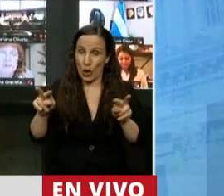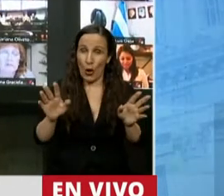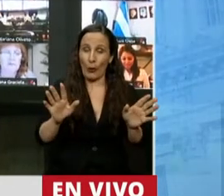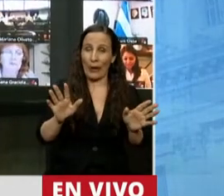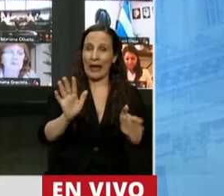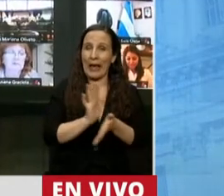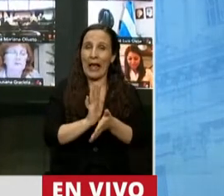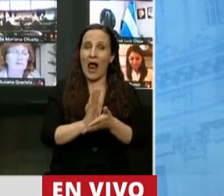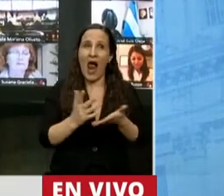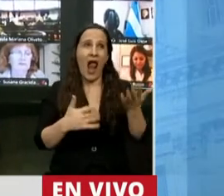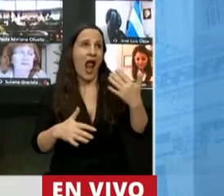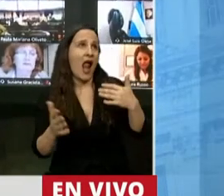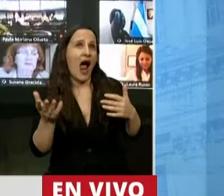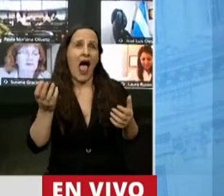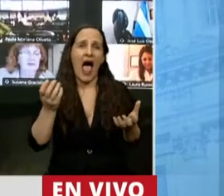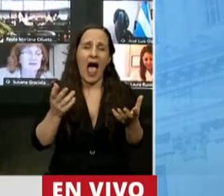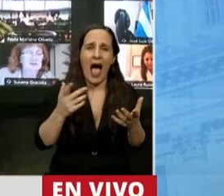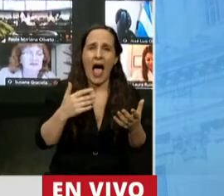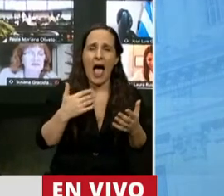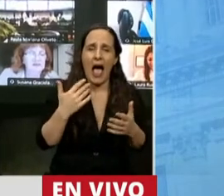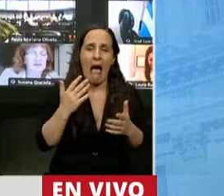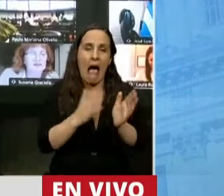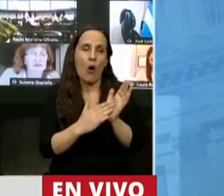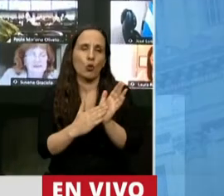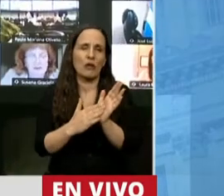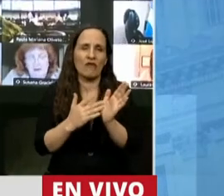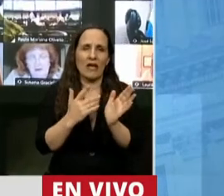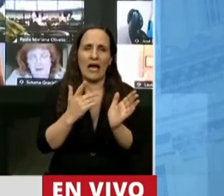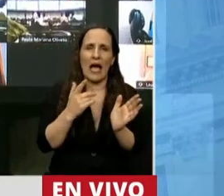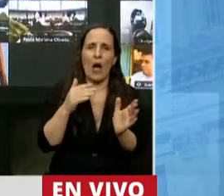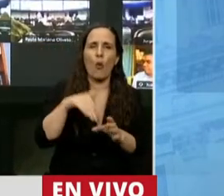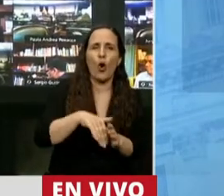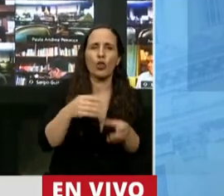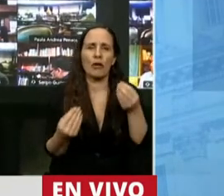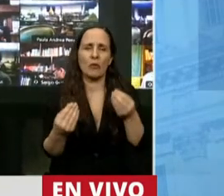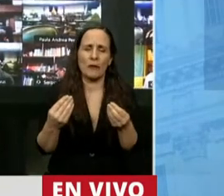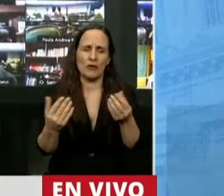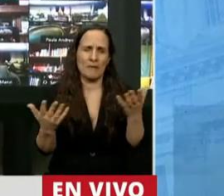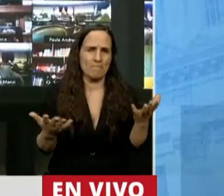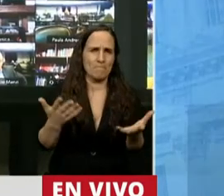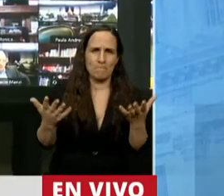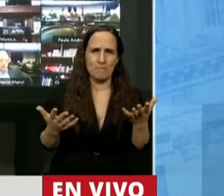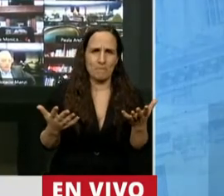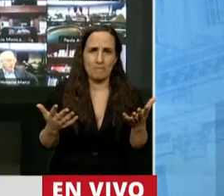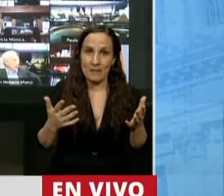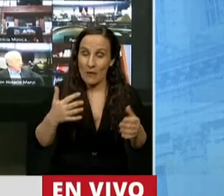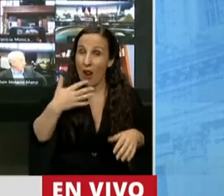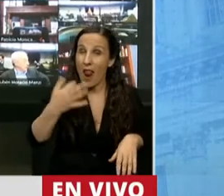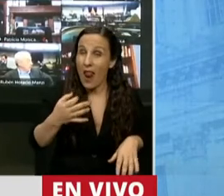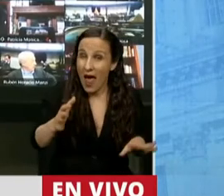muchos para justificar algunos votos absolutamente contradictorios. pero la verdad